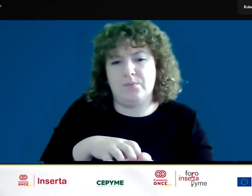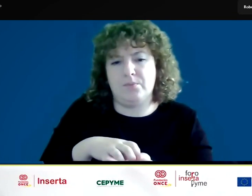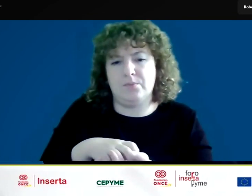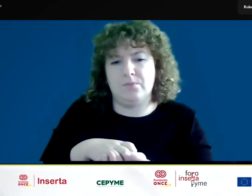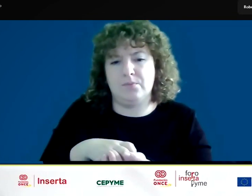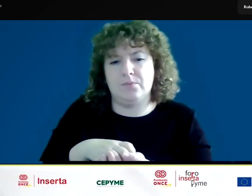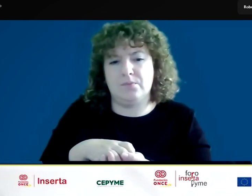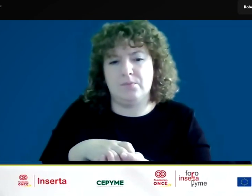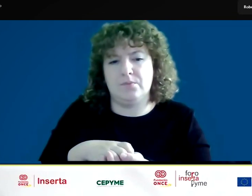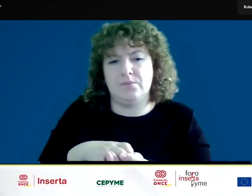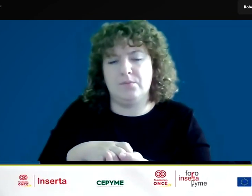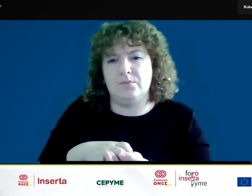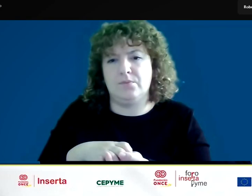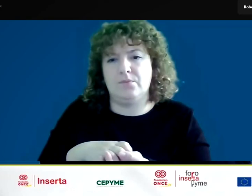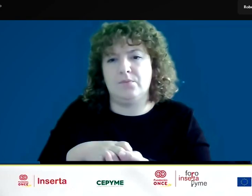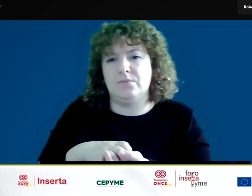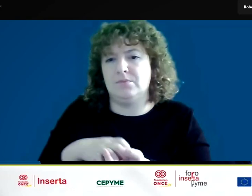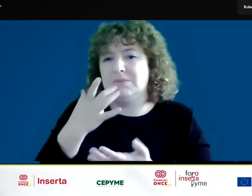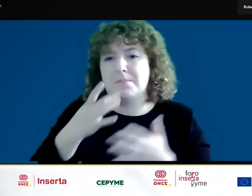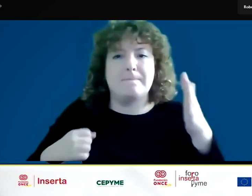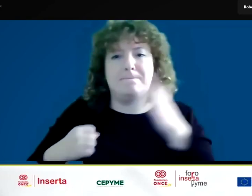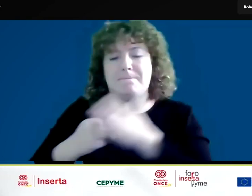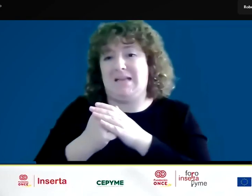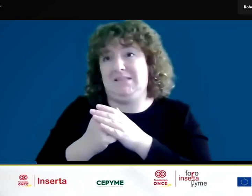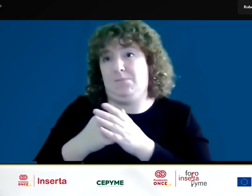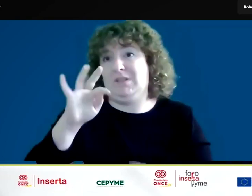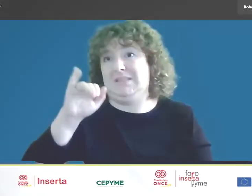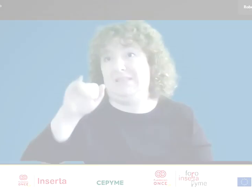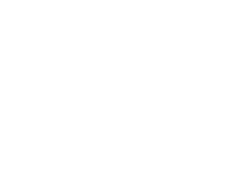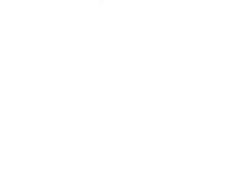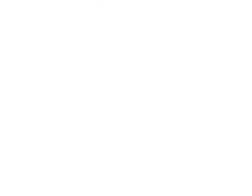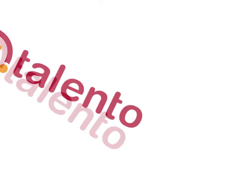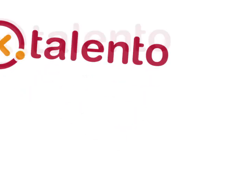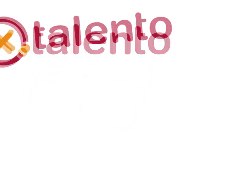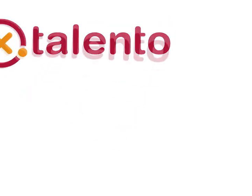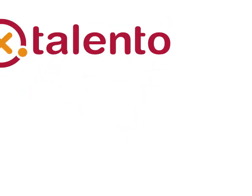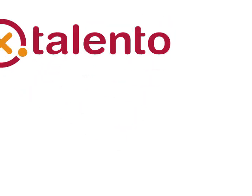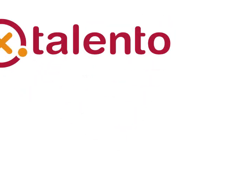en este caso de Timpers, sea máximo y que todos formemos un equipo bestial.